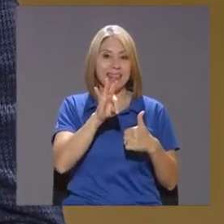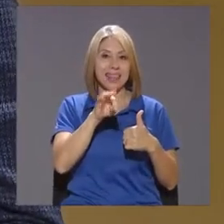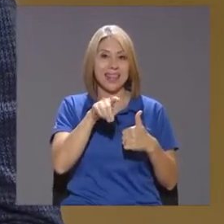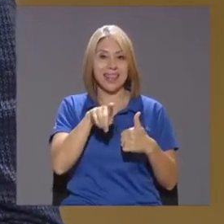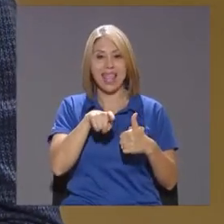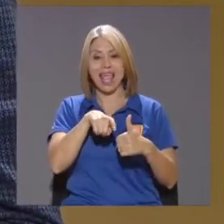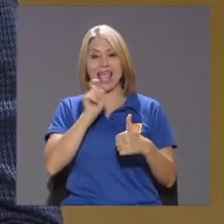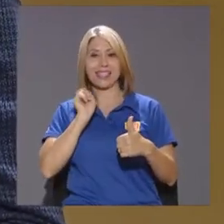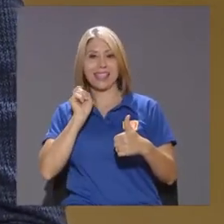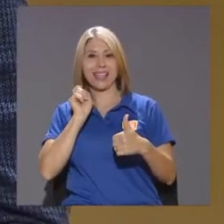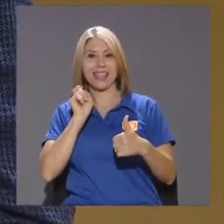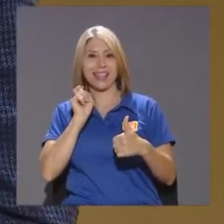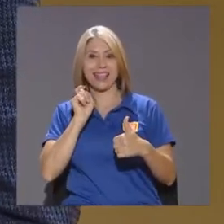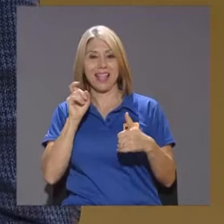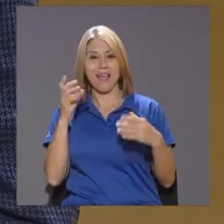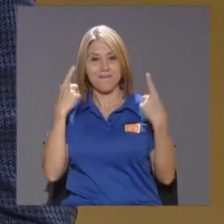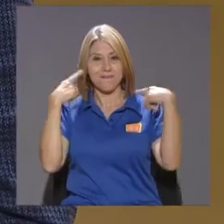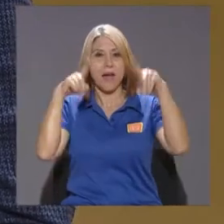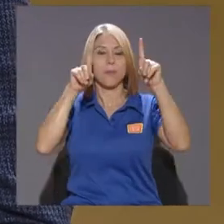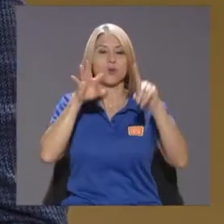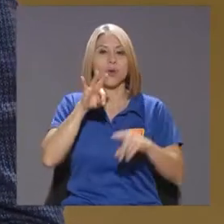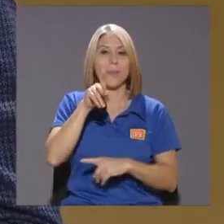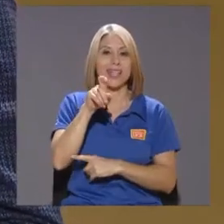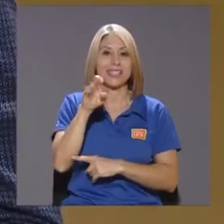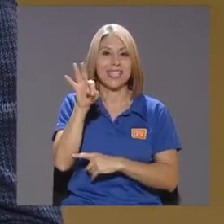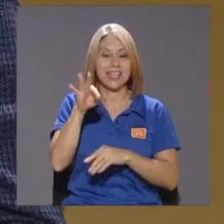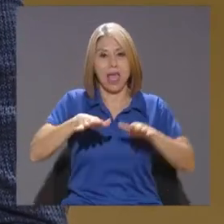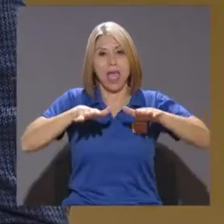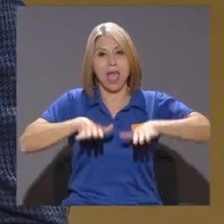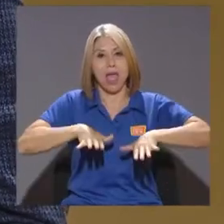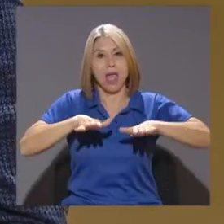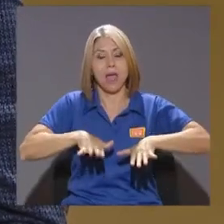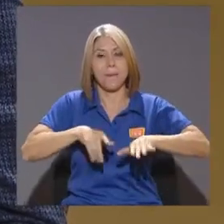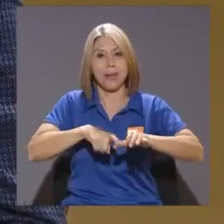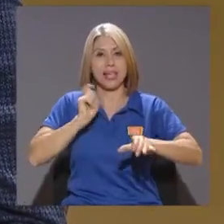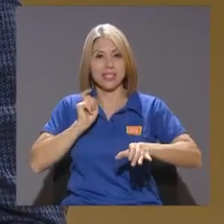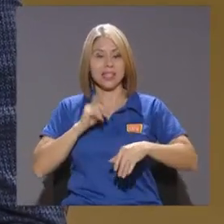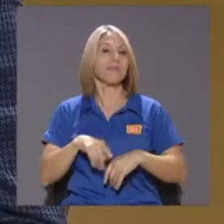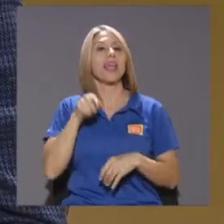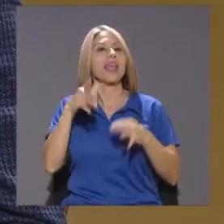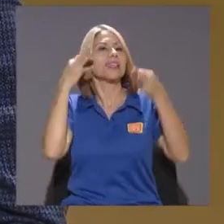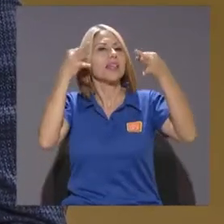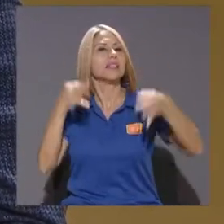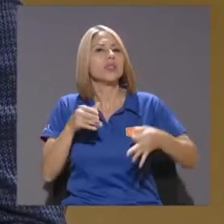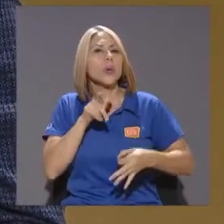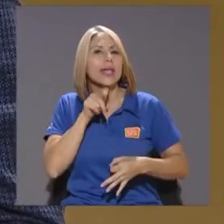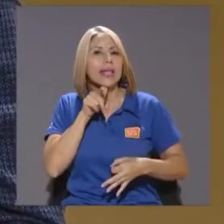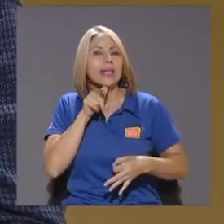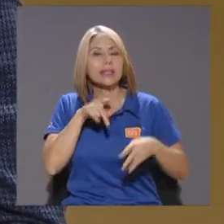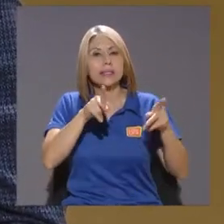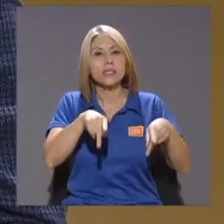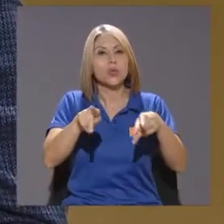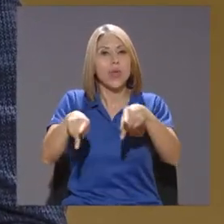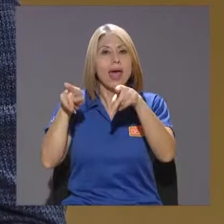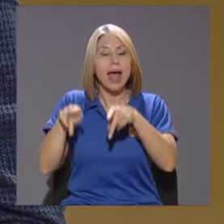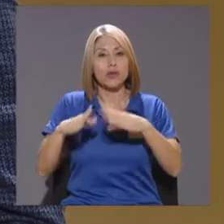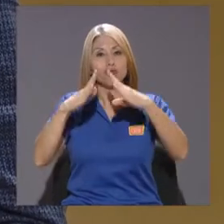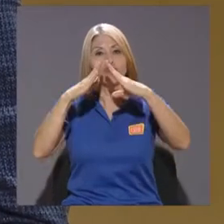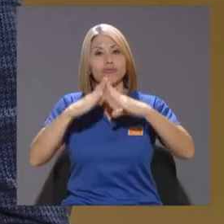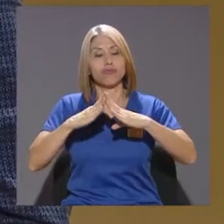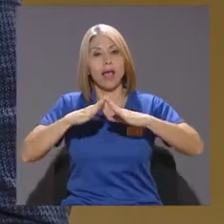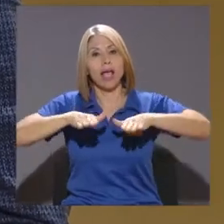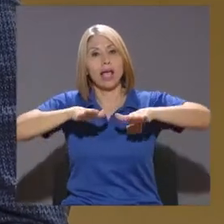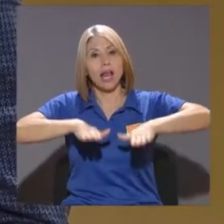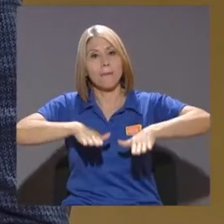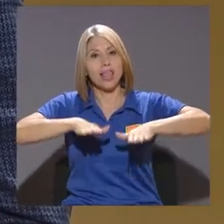Brexit Esta decisión la toman los ciudadanos de Gran Bretaña De una